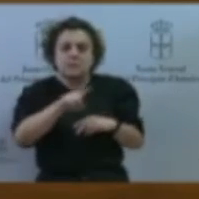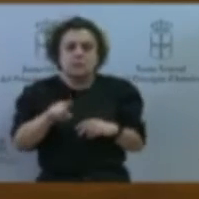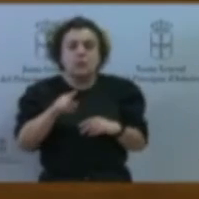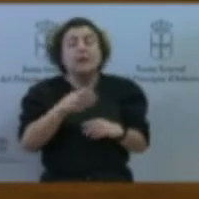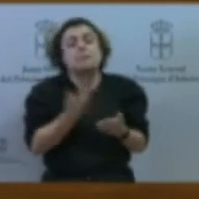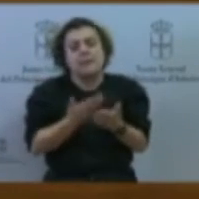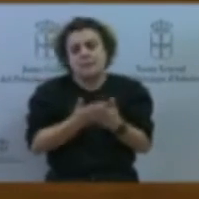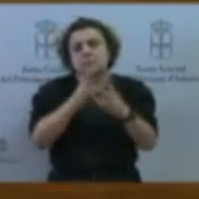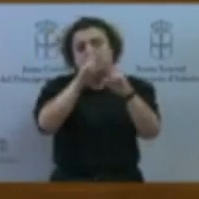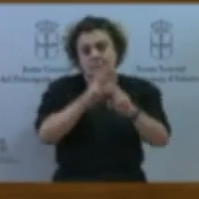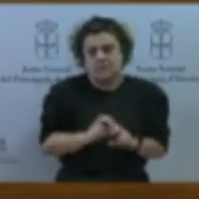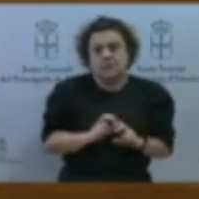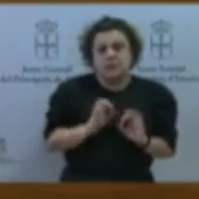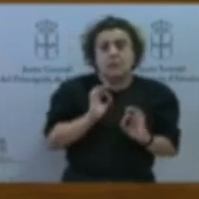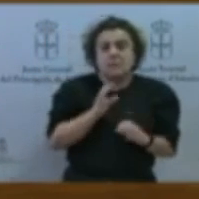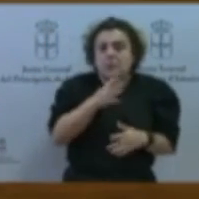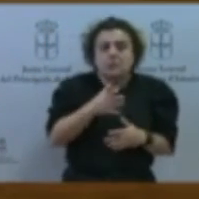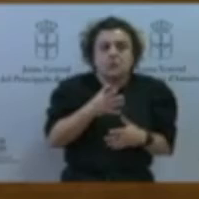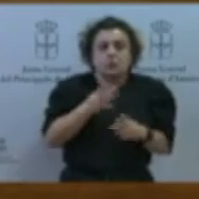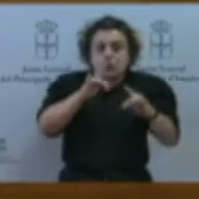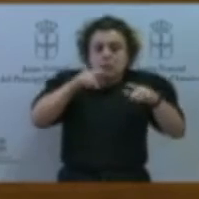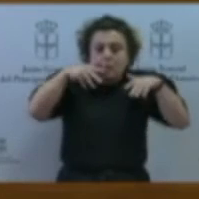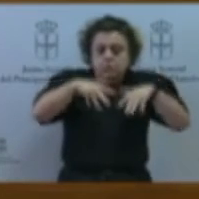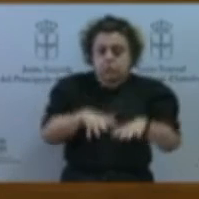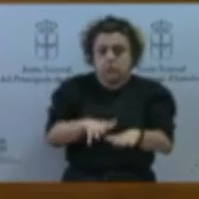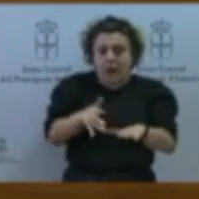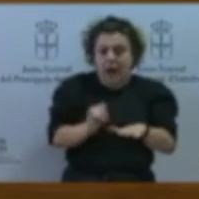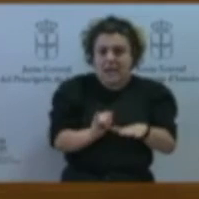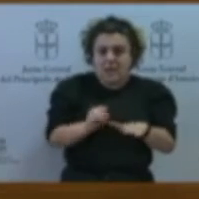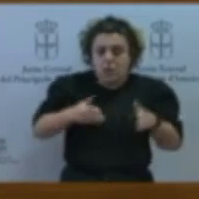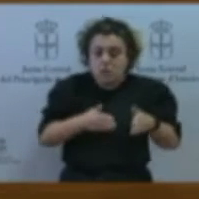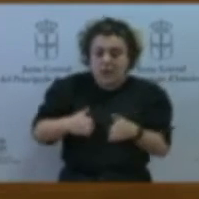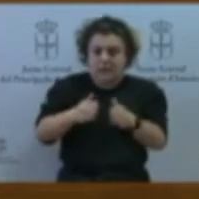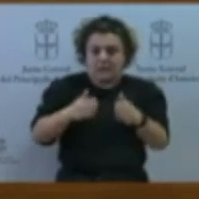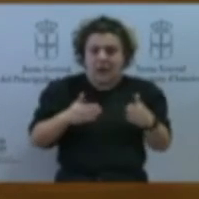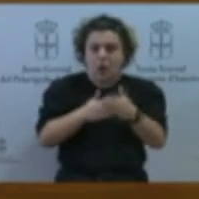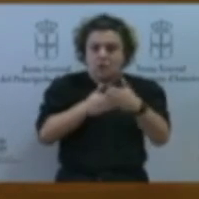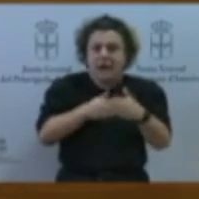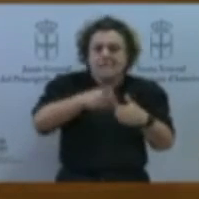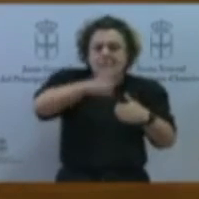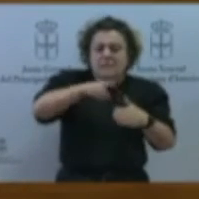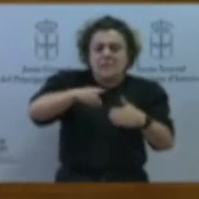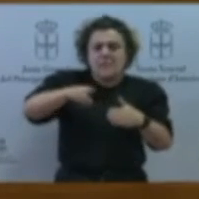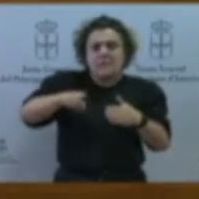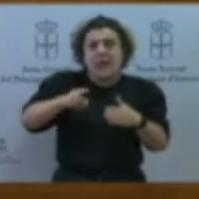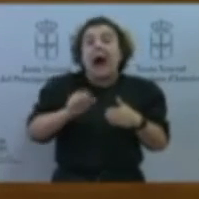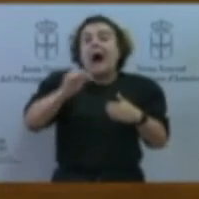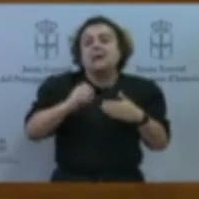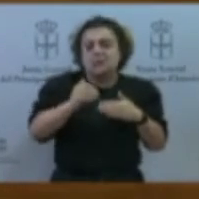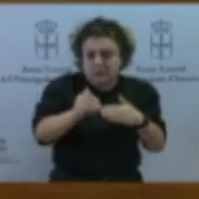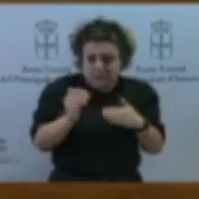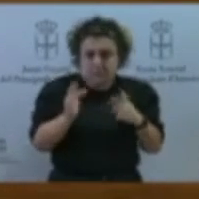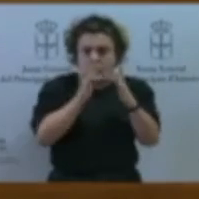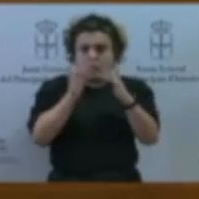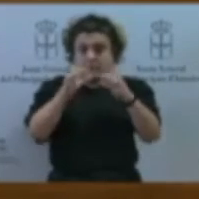un argallo que corta durante meses, si no años, las obras de conexión con el sudocidente asturiano y el Ministerio de Transportes no sabía